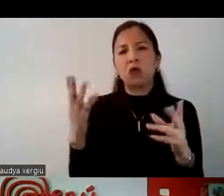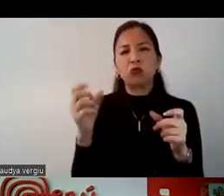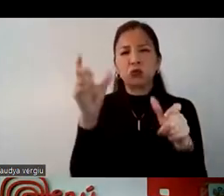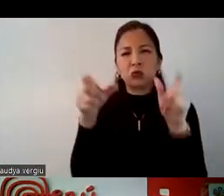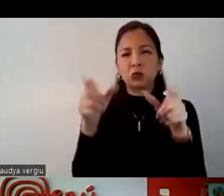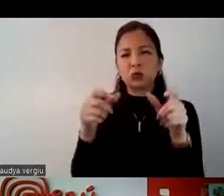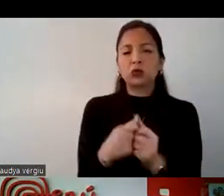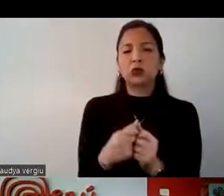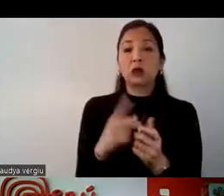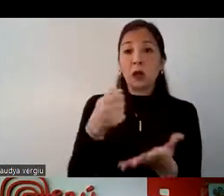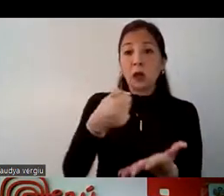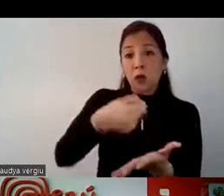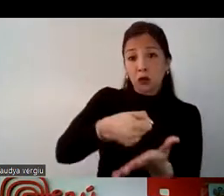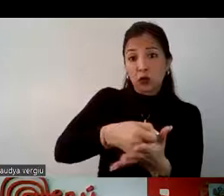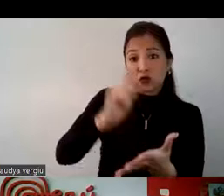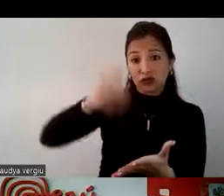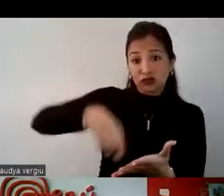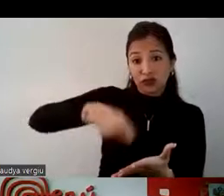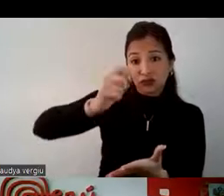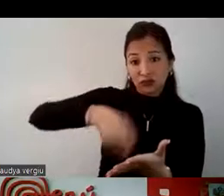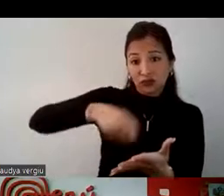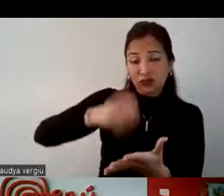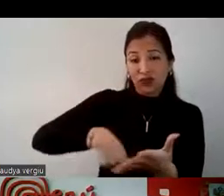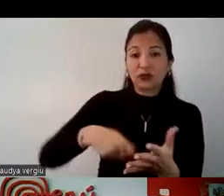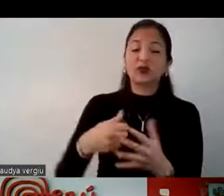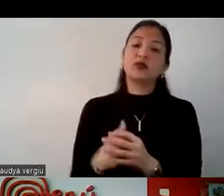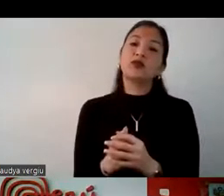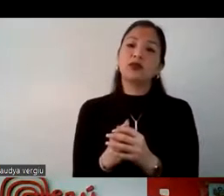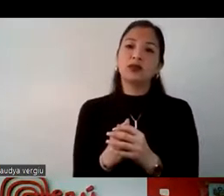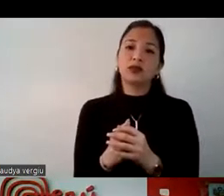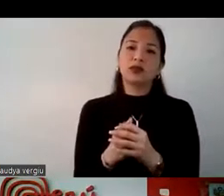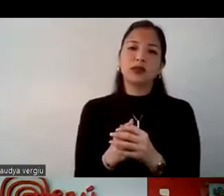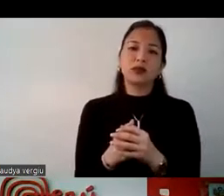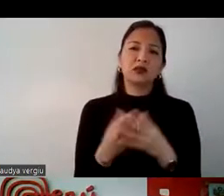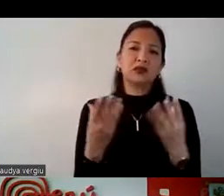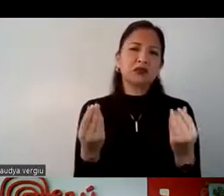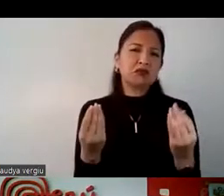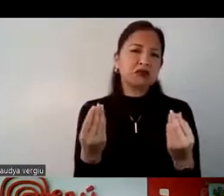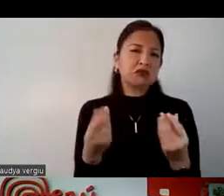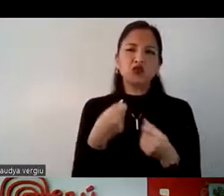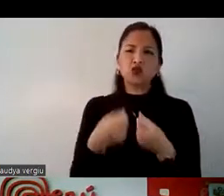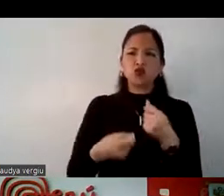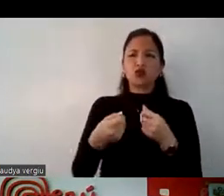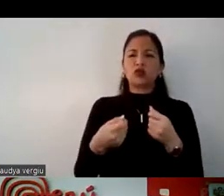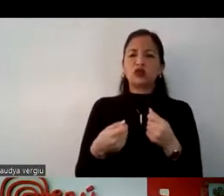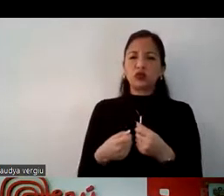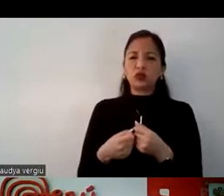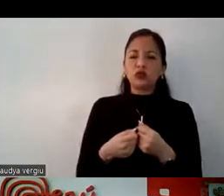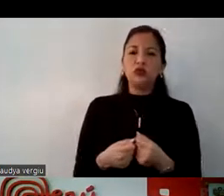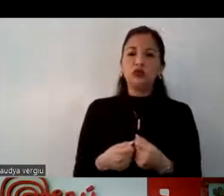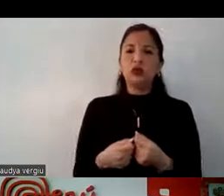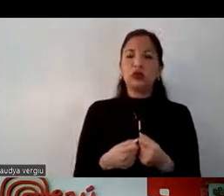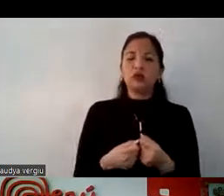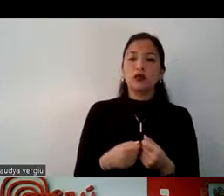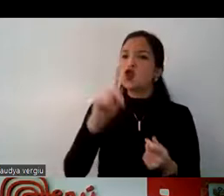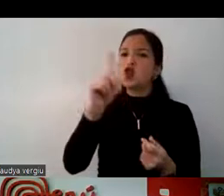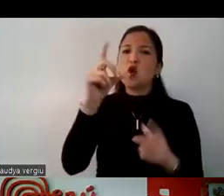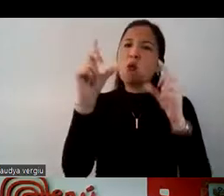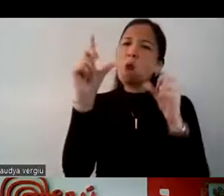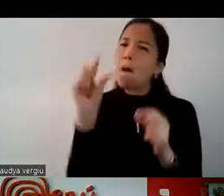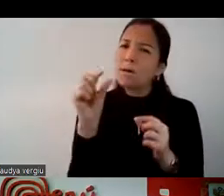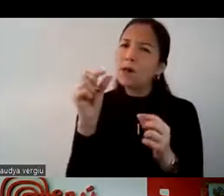Los pagos con tarjeta de crédito, con tarjeta Visa, Mastercard, son muy comunes, se utilizan mucho, ¿no? No tanto el efectivo.